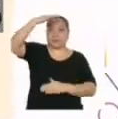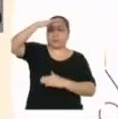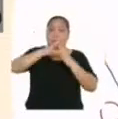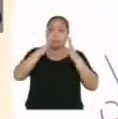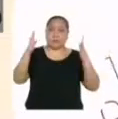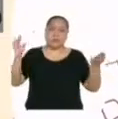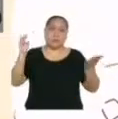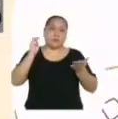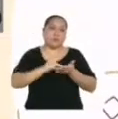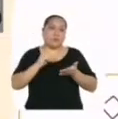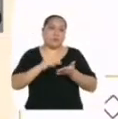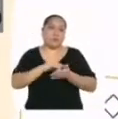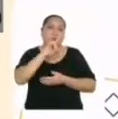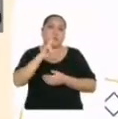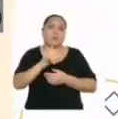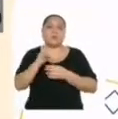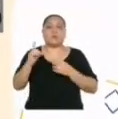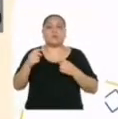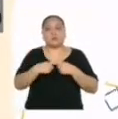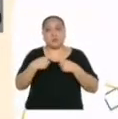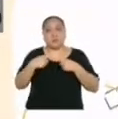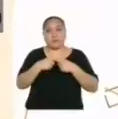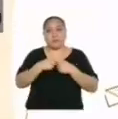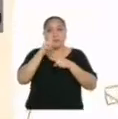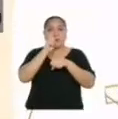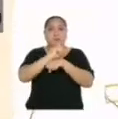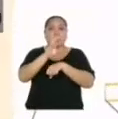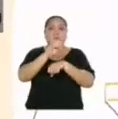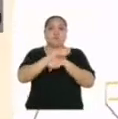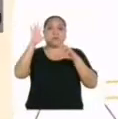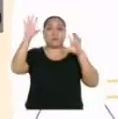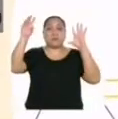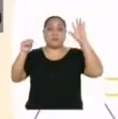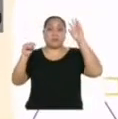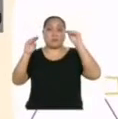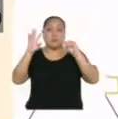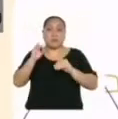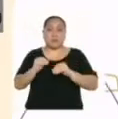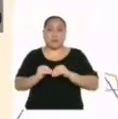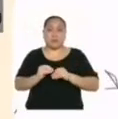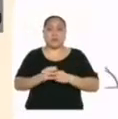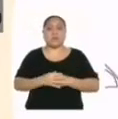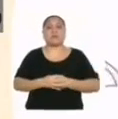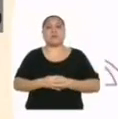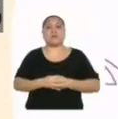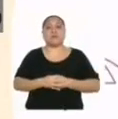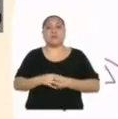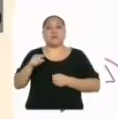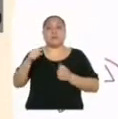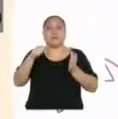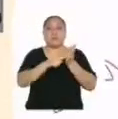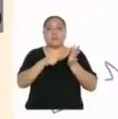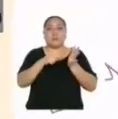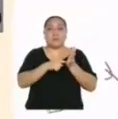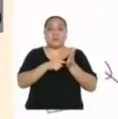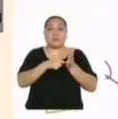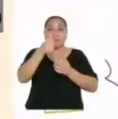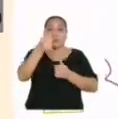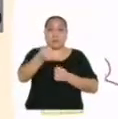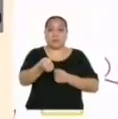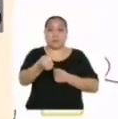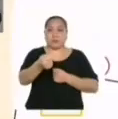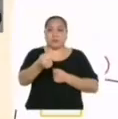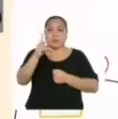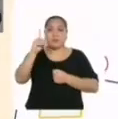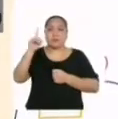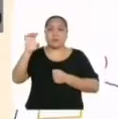mayor el consumo de energía. Se recomienda apagarlos totalmente, apretando el botón de